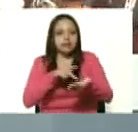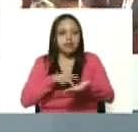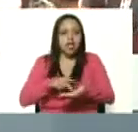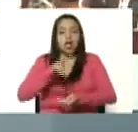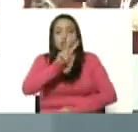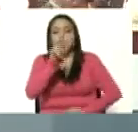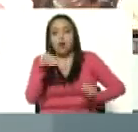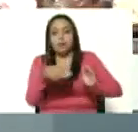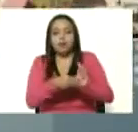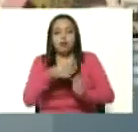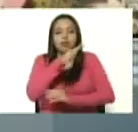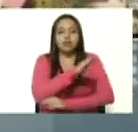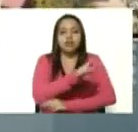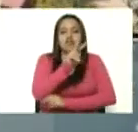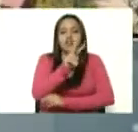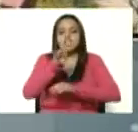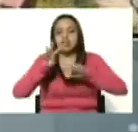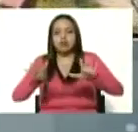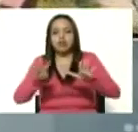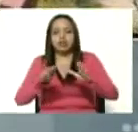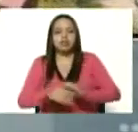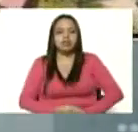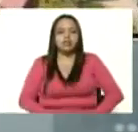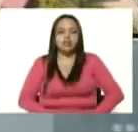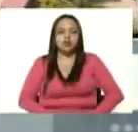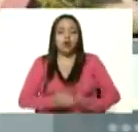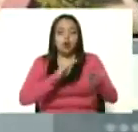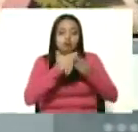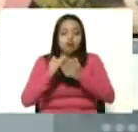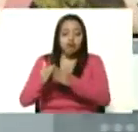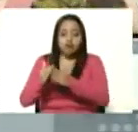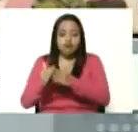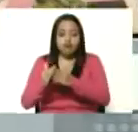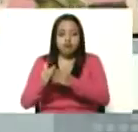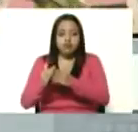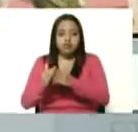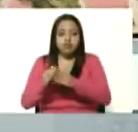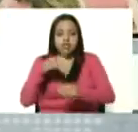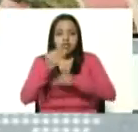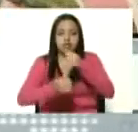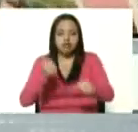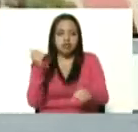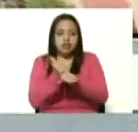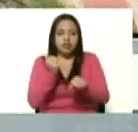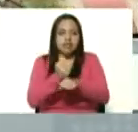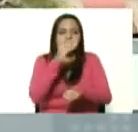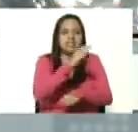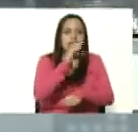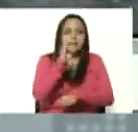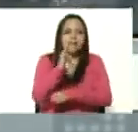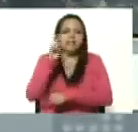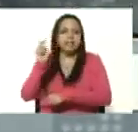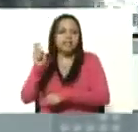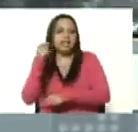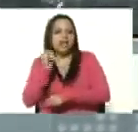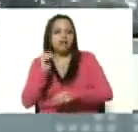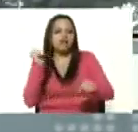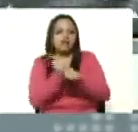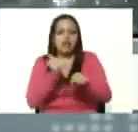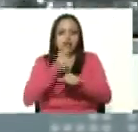cuatrocientos veintinueve consejos productivos de trabajadores los CPT es una fuerza productiva real